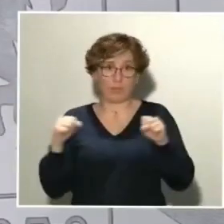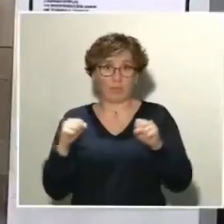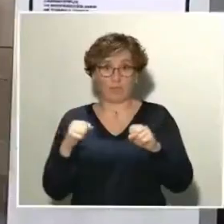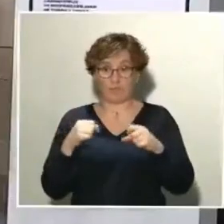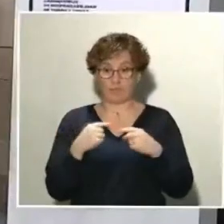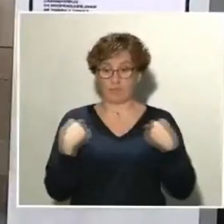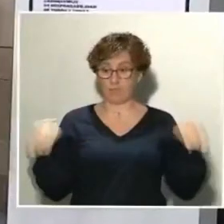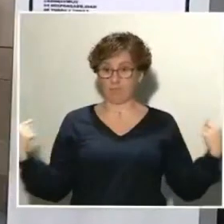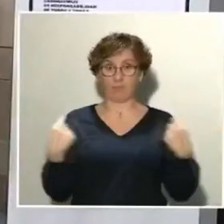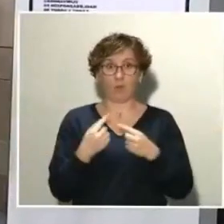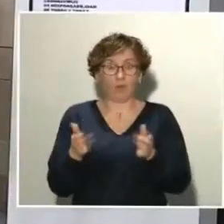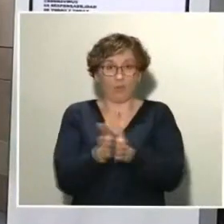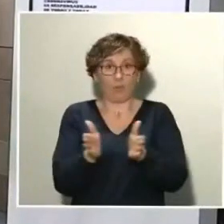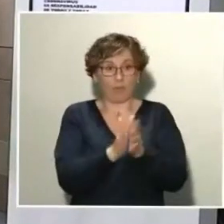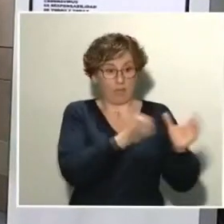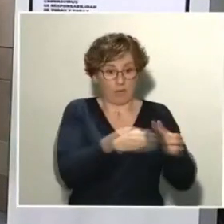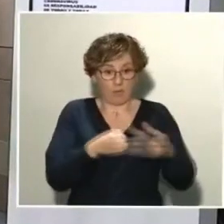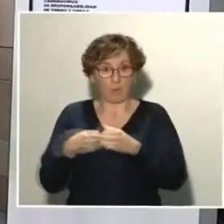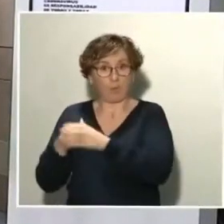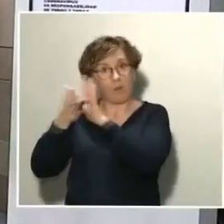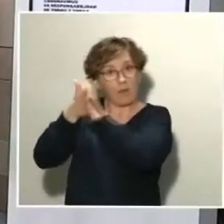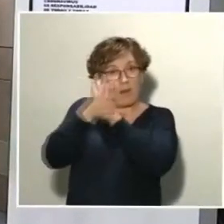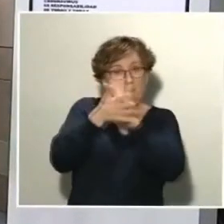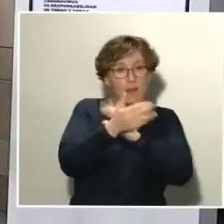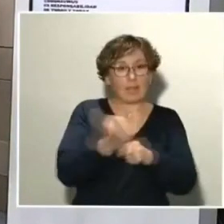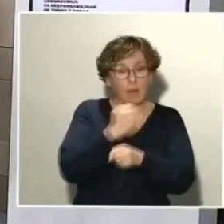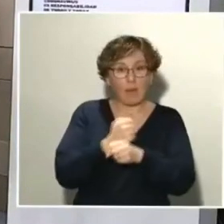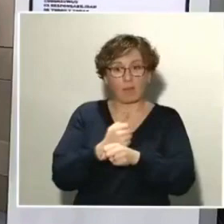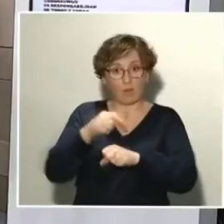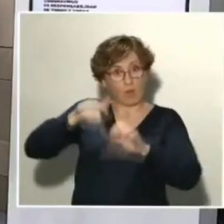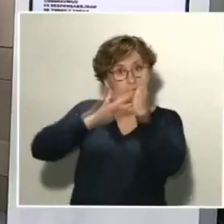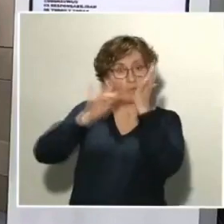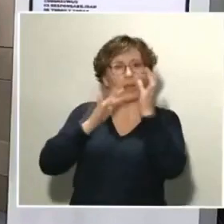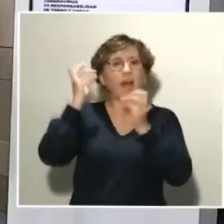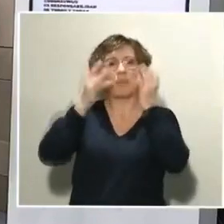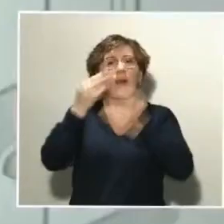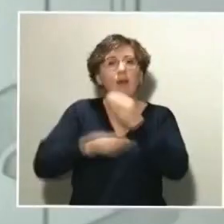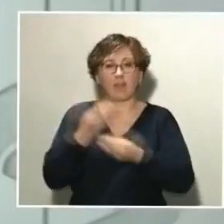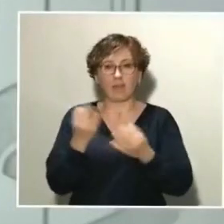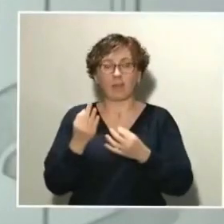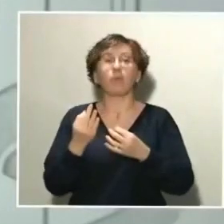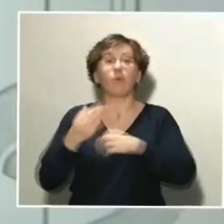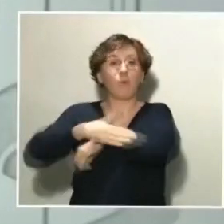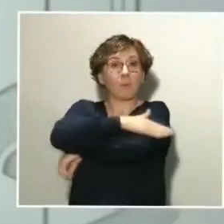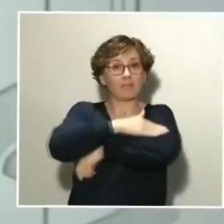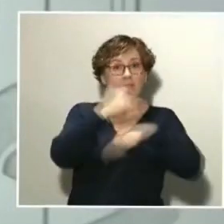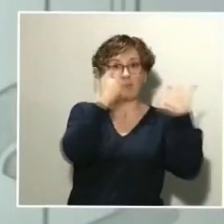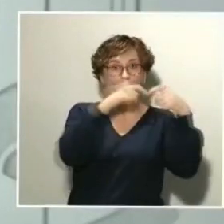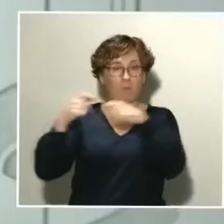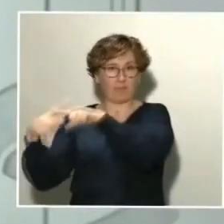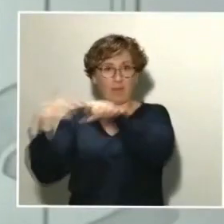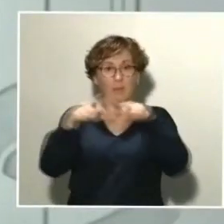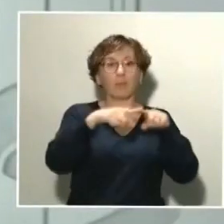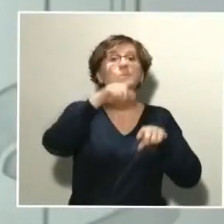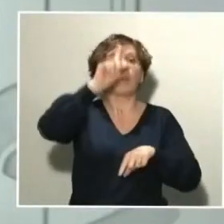que han informado hoy de todas las actividades, y todos los otros departamentos ministeriales, como sobre todo de cada uno de